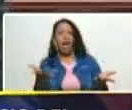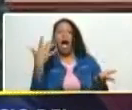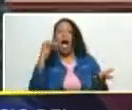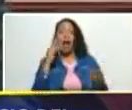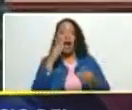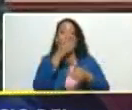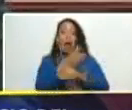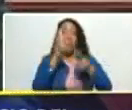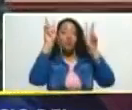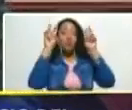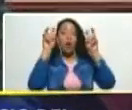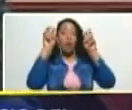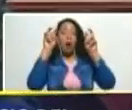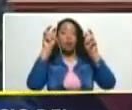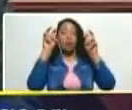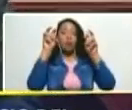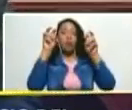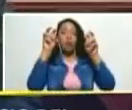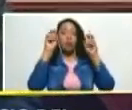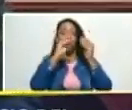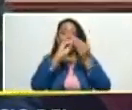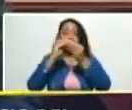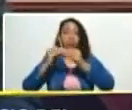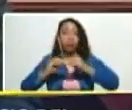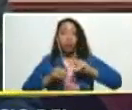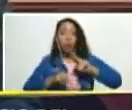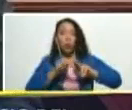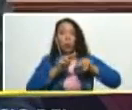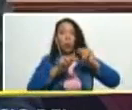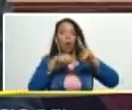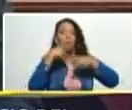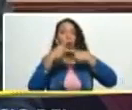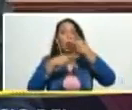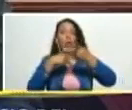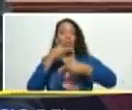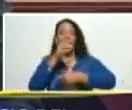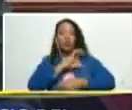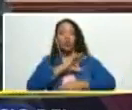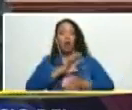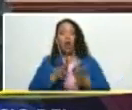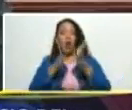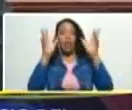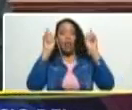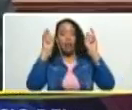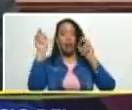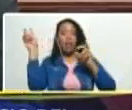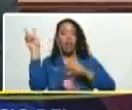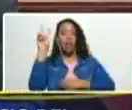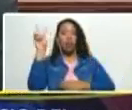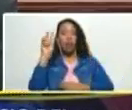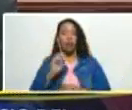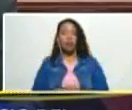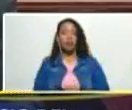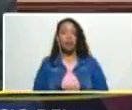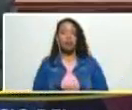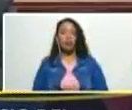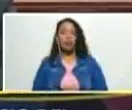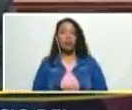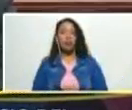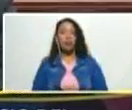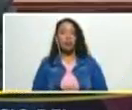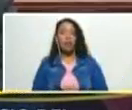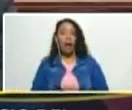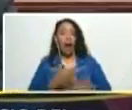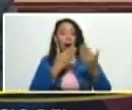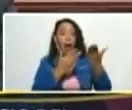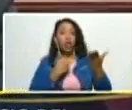ir a una nueva repolarización a una nueva repolitización sobre los grandes temas de Venezuela y ahí es